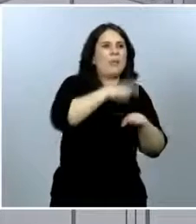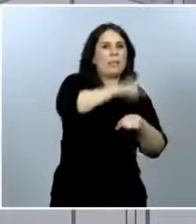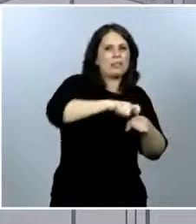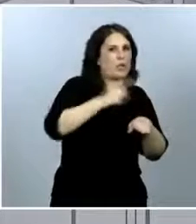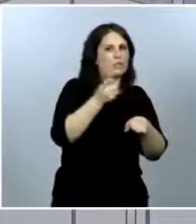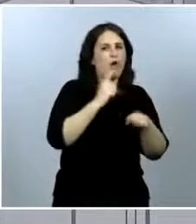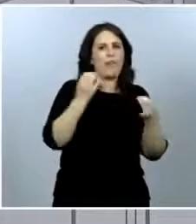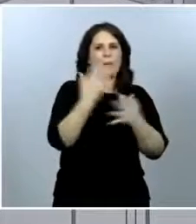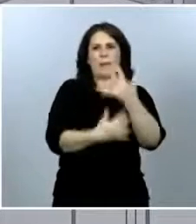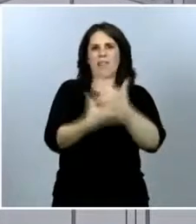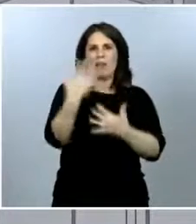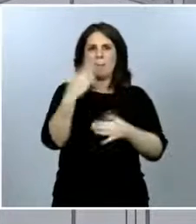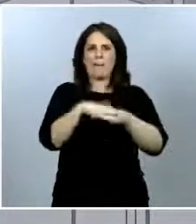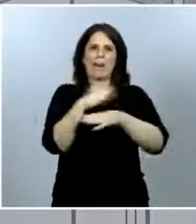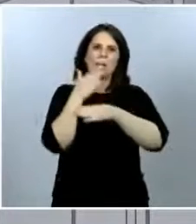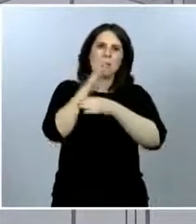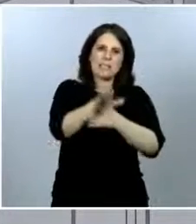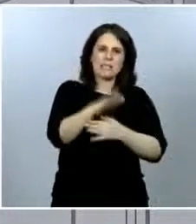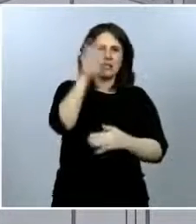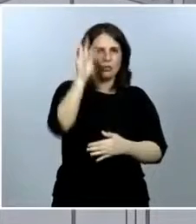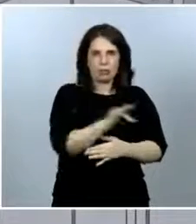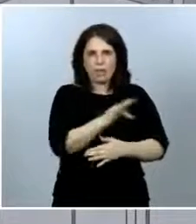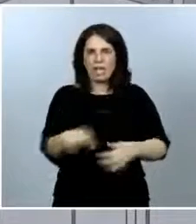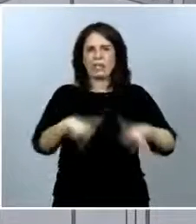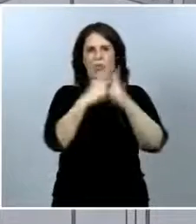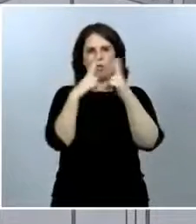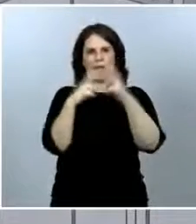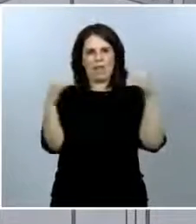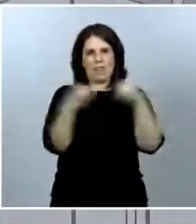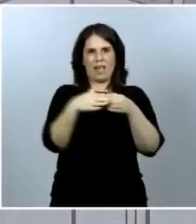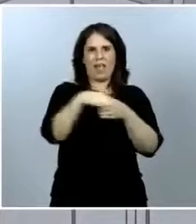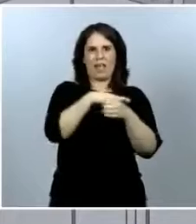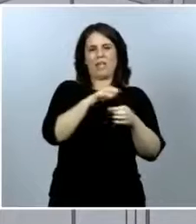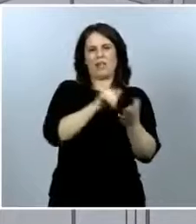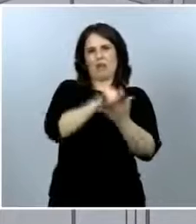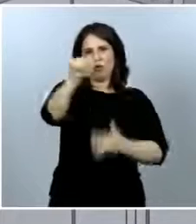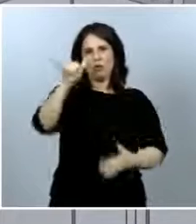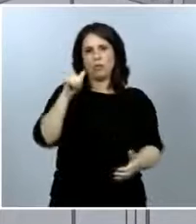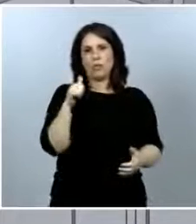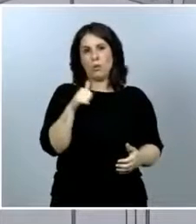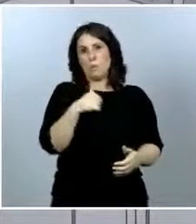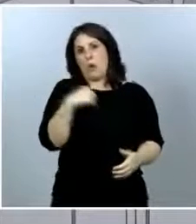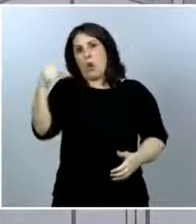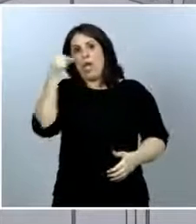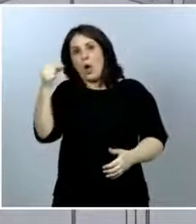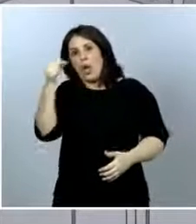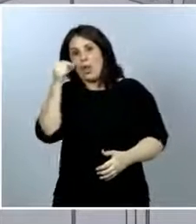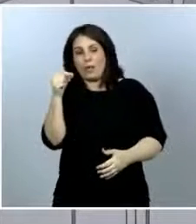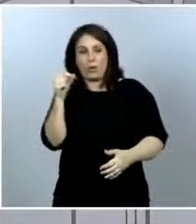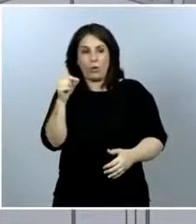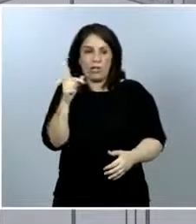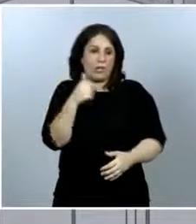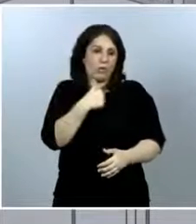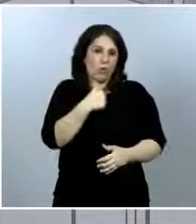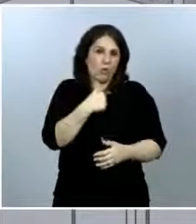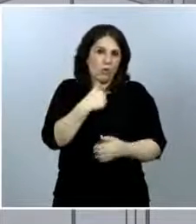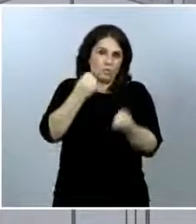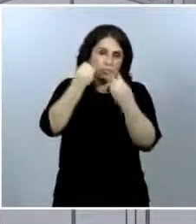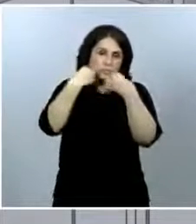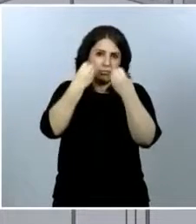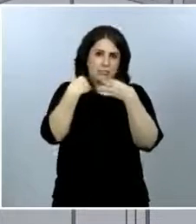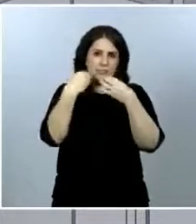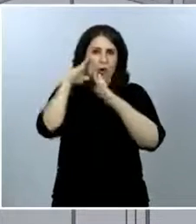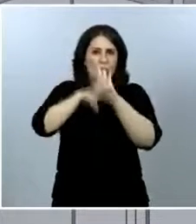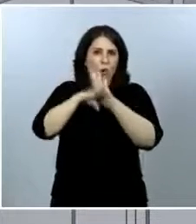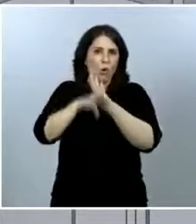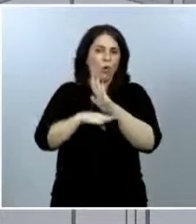representativas del total de la población. Yo, por lo que he oído, y ya les digo que no tengo acceso a los posibles protocolos